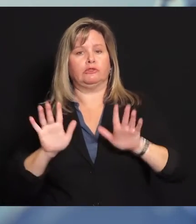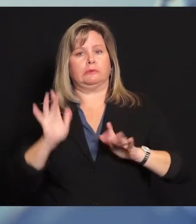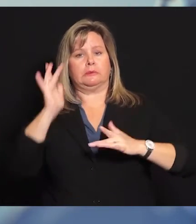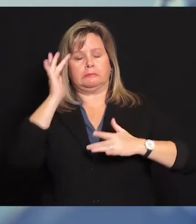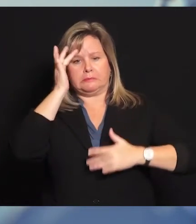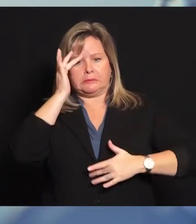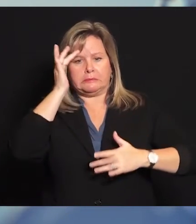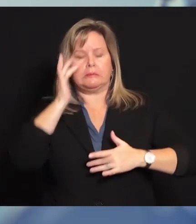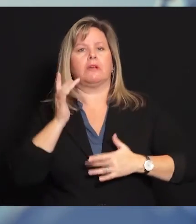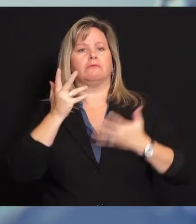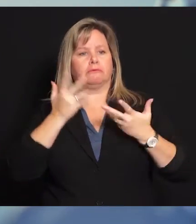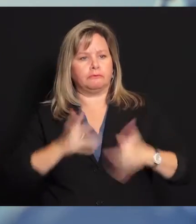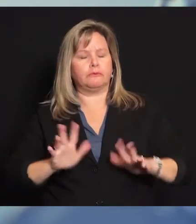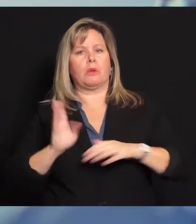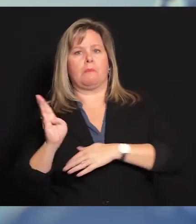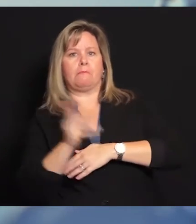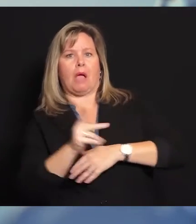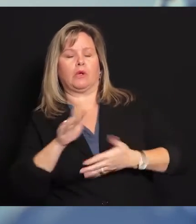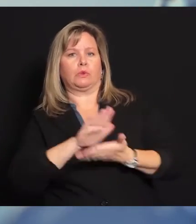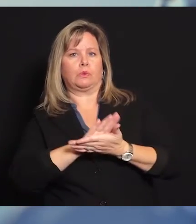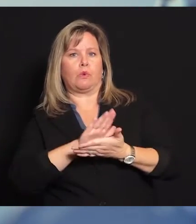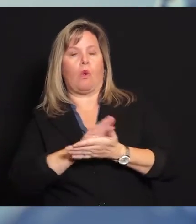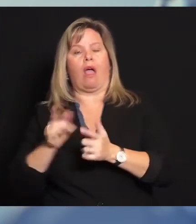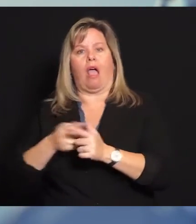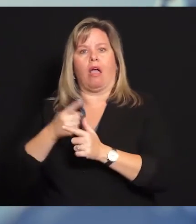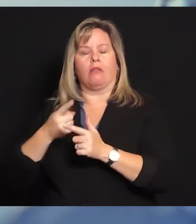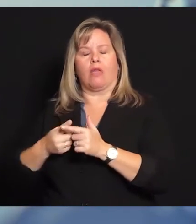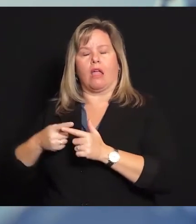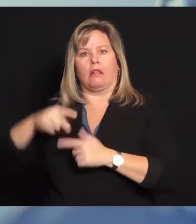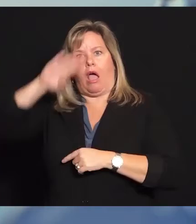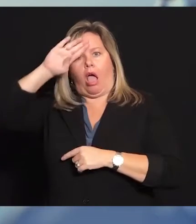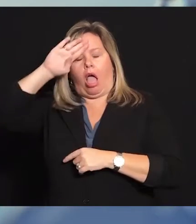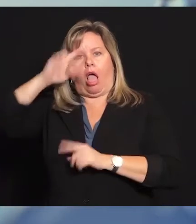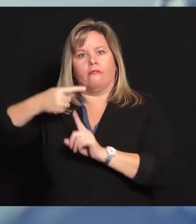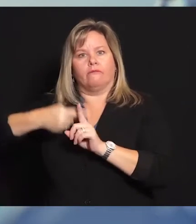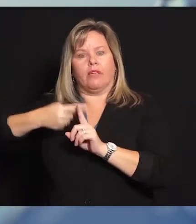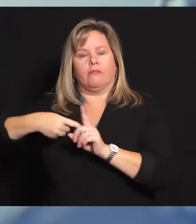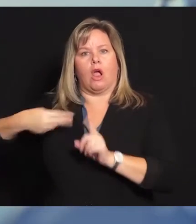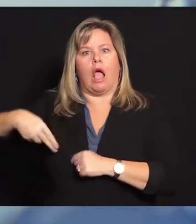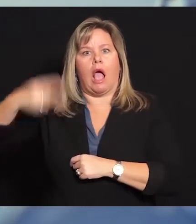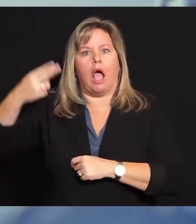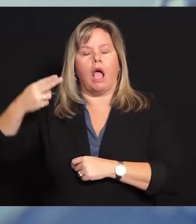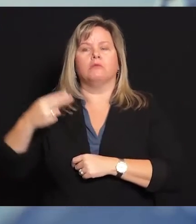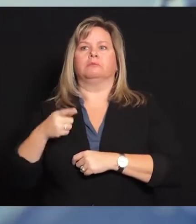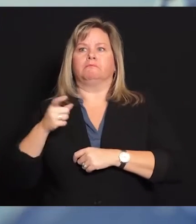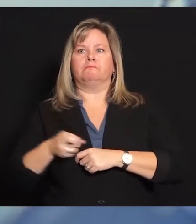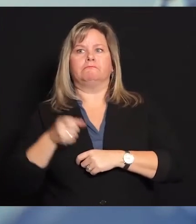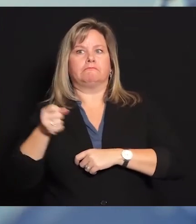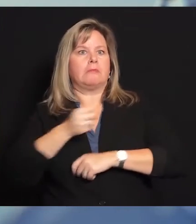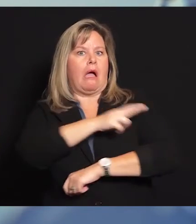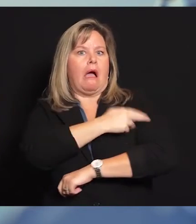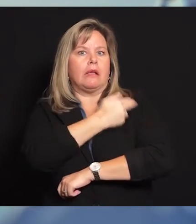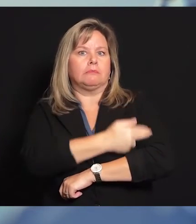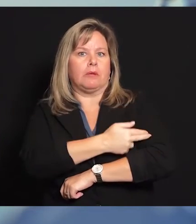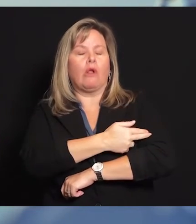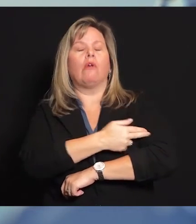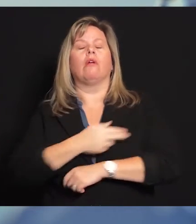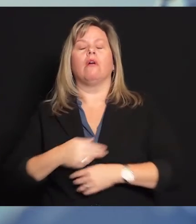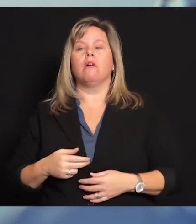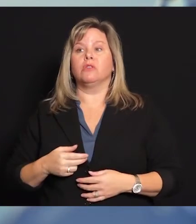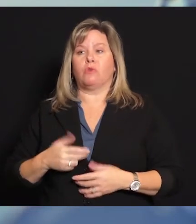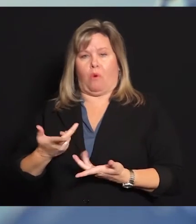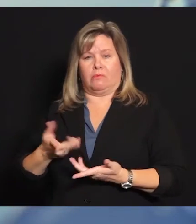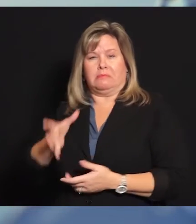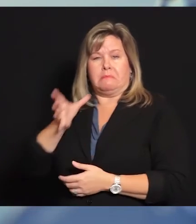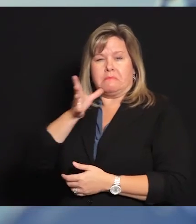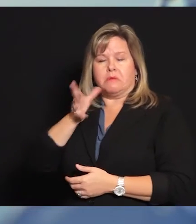desmunido y Bowman había regresado a la escuela, una fiebre obligó a sus padres a llevarlo a la sala de emergencias en el